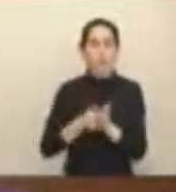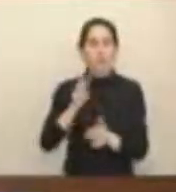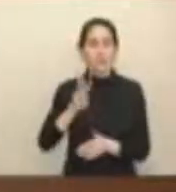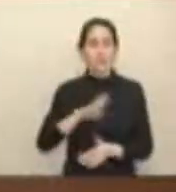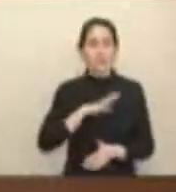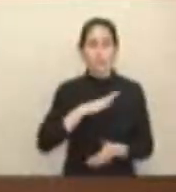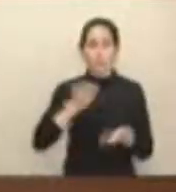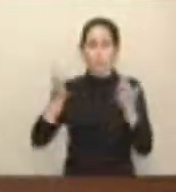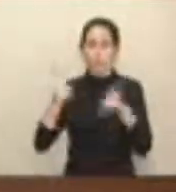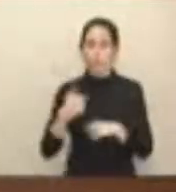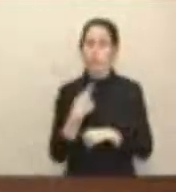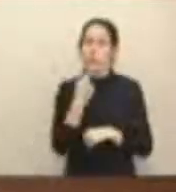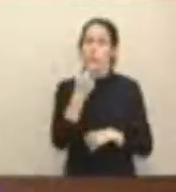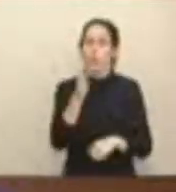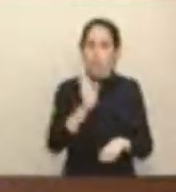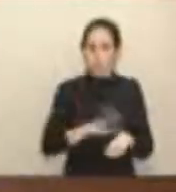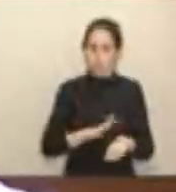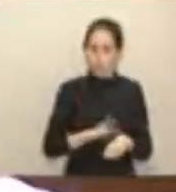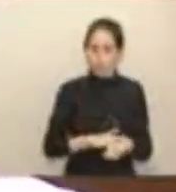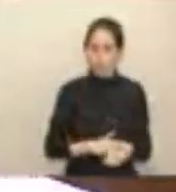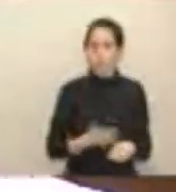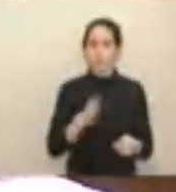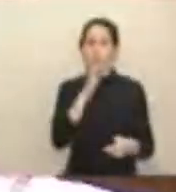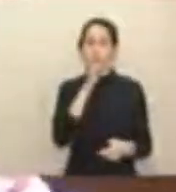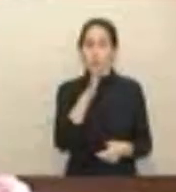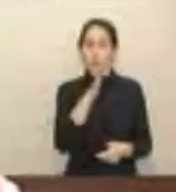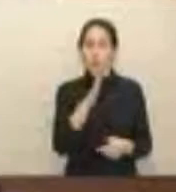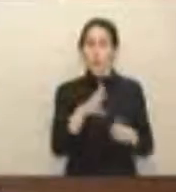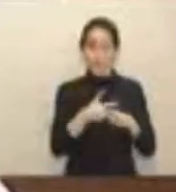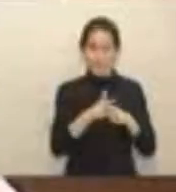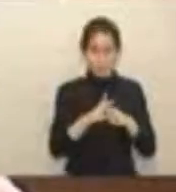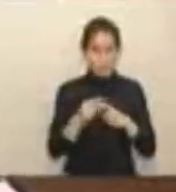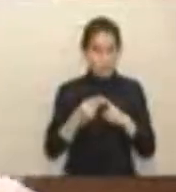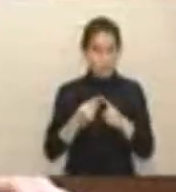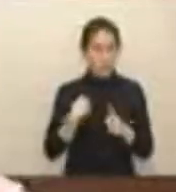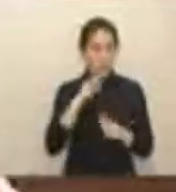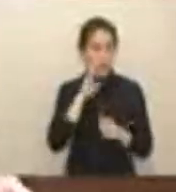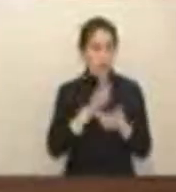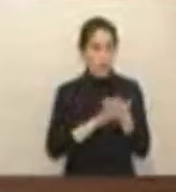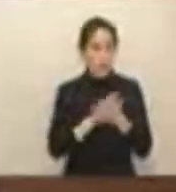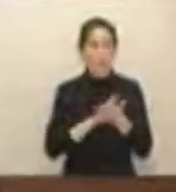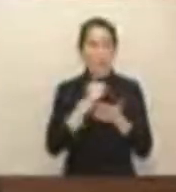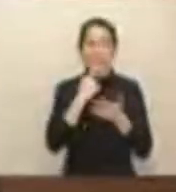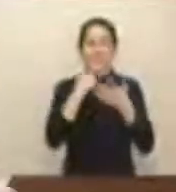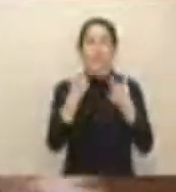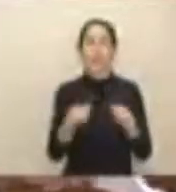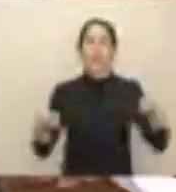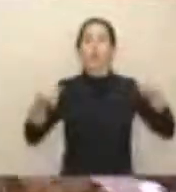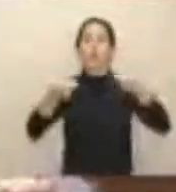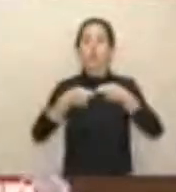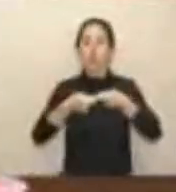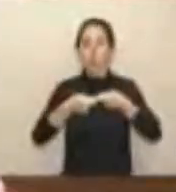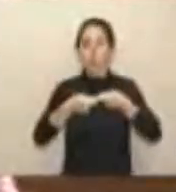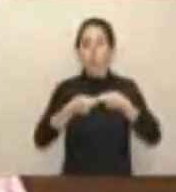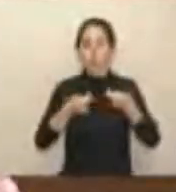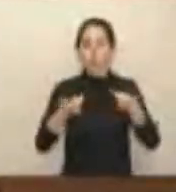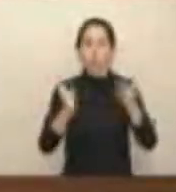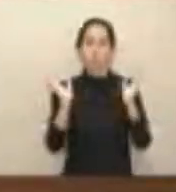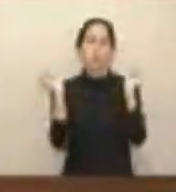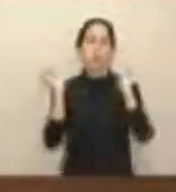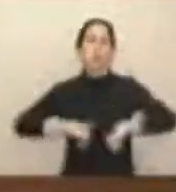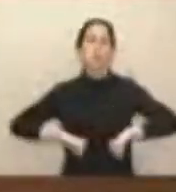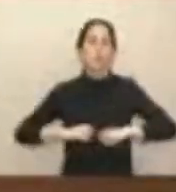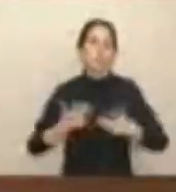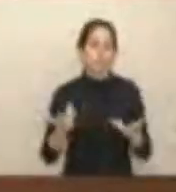Y le voy a decir por qué. Porque la implantación de su instrumento, del consorcio, es un instrumento en el que